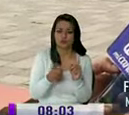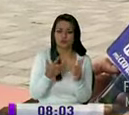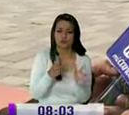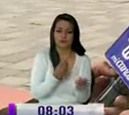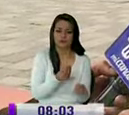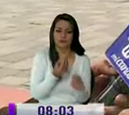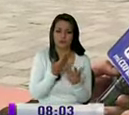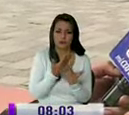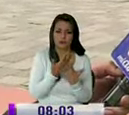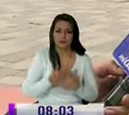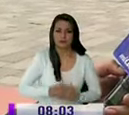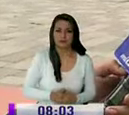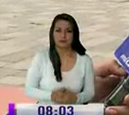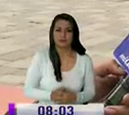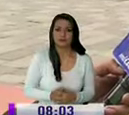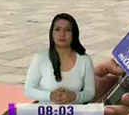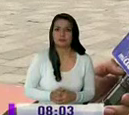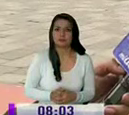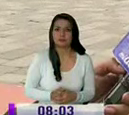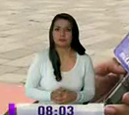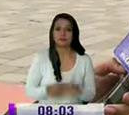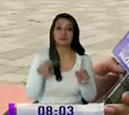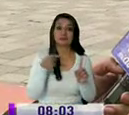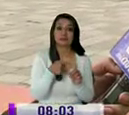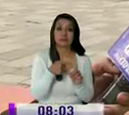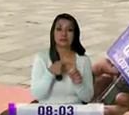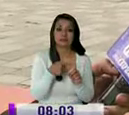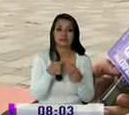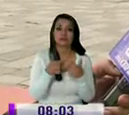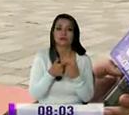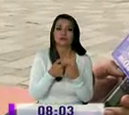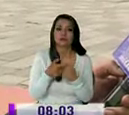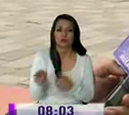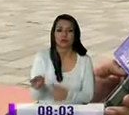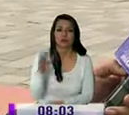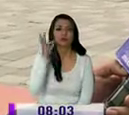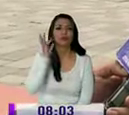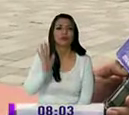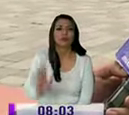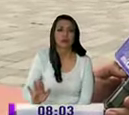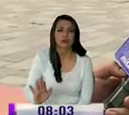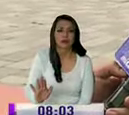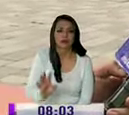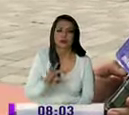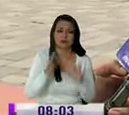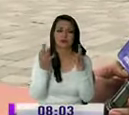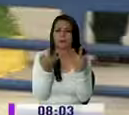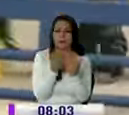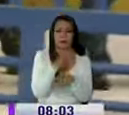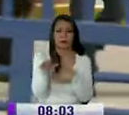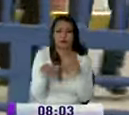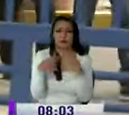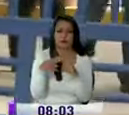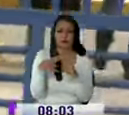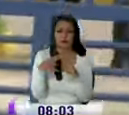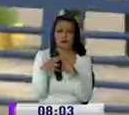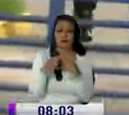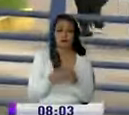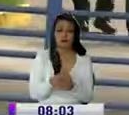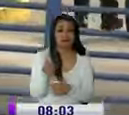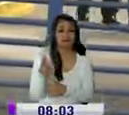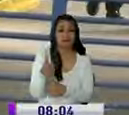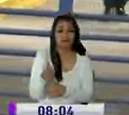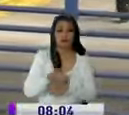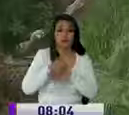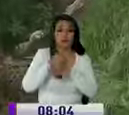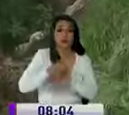podido conocer. Sería parte del círculo de esta persona, de la difunta. La justicia se encargará